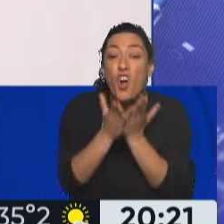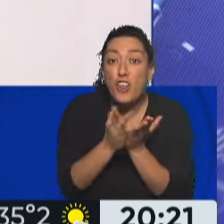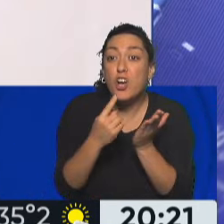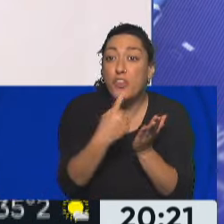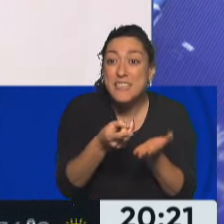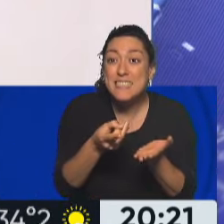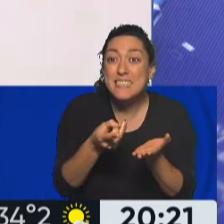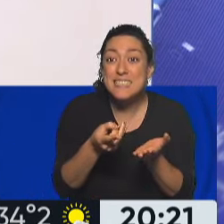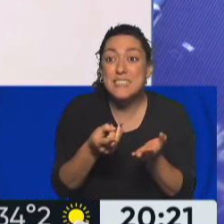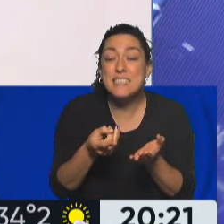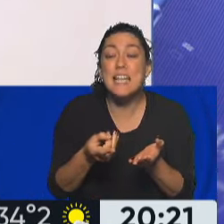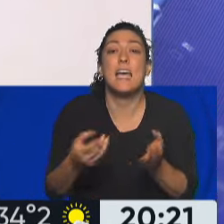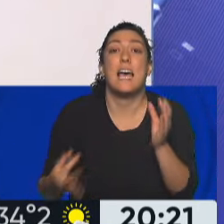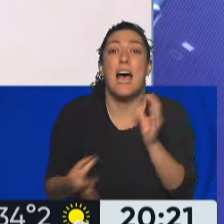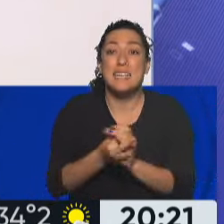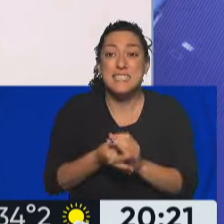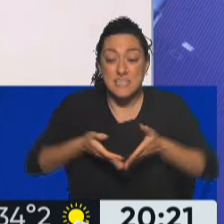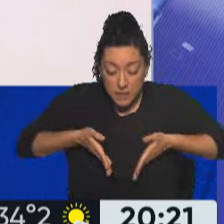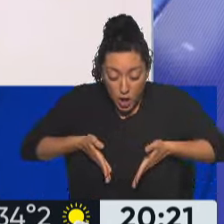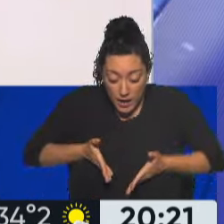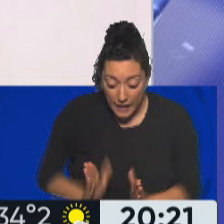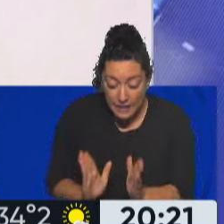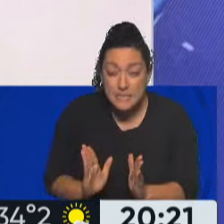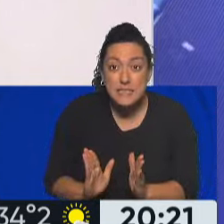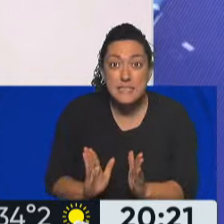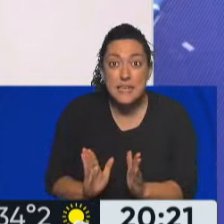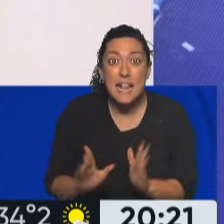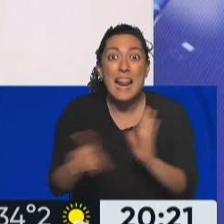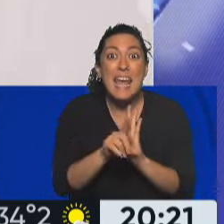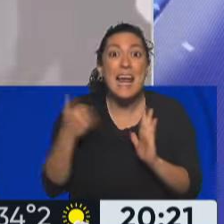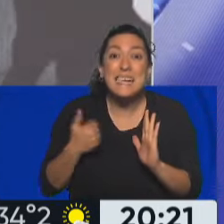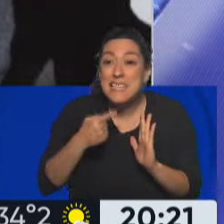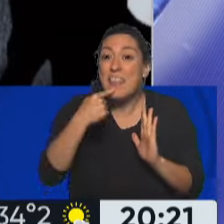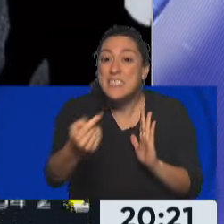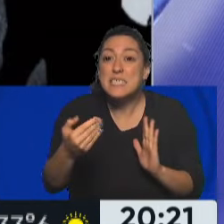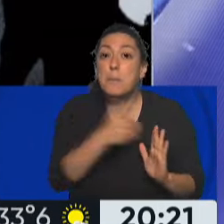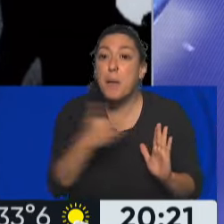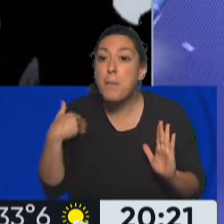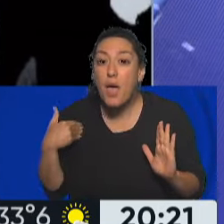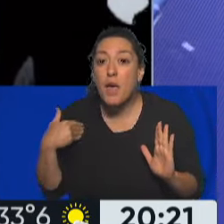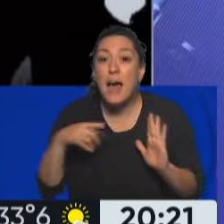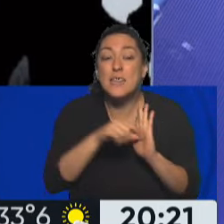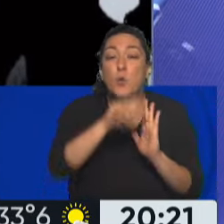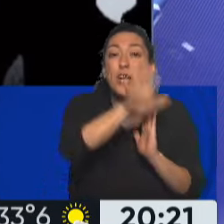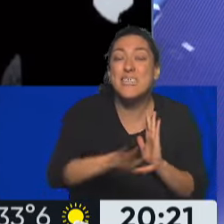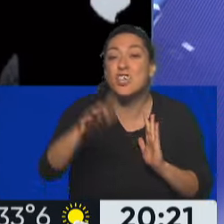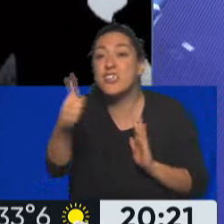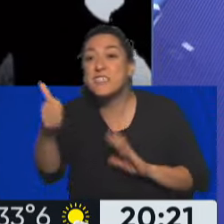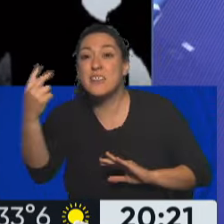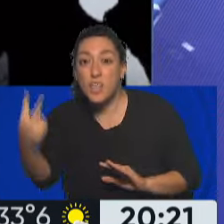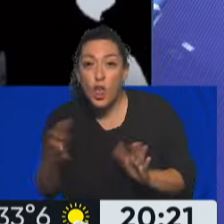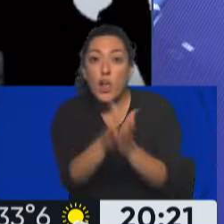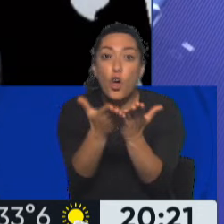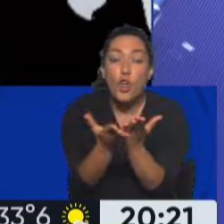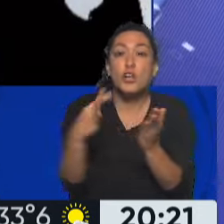por técnicas de reproducción asistida es la madre, o sea, es la progeritora. no, o sea, sus óvulos. Artículo 562 del Código Civil y Comercial. No